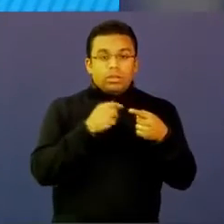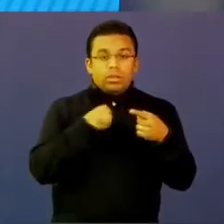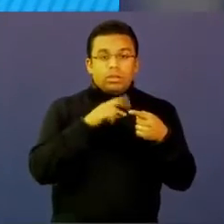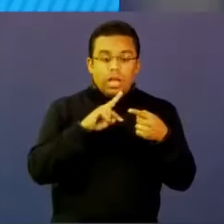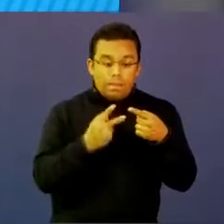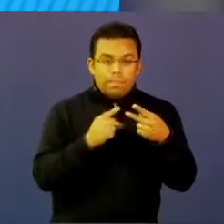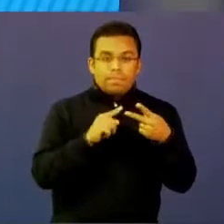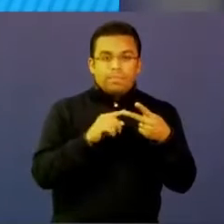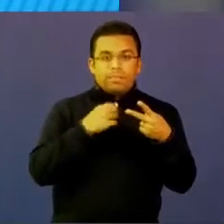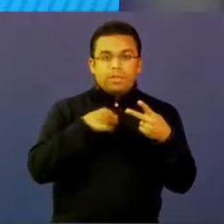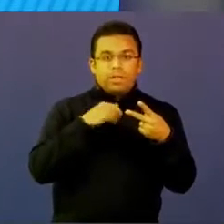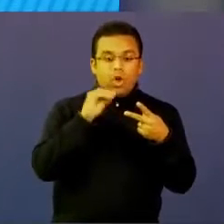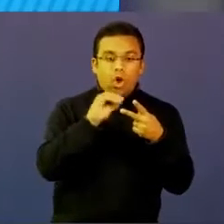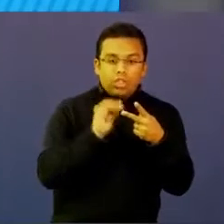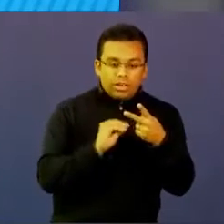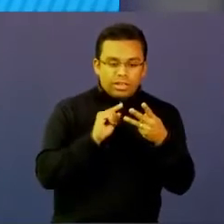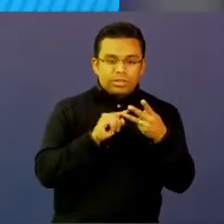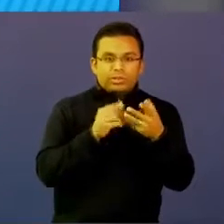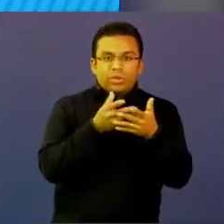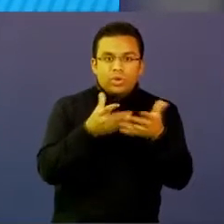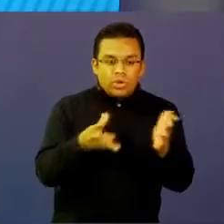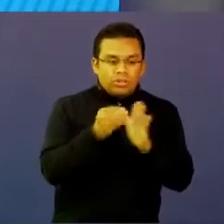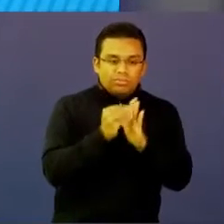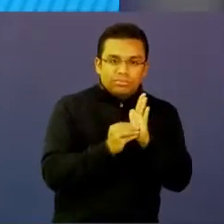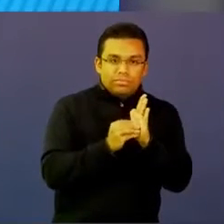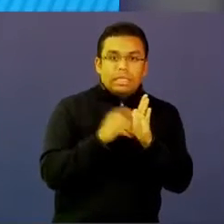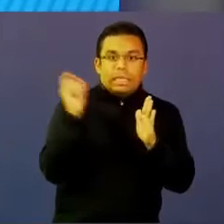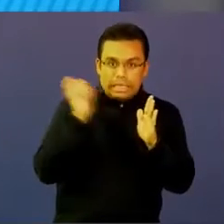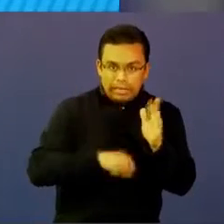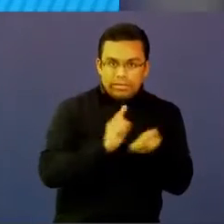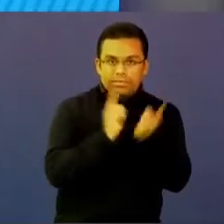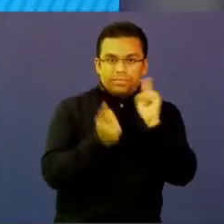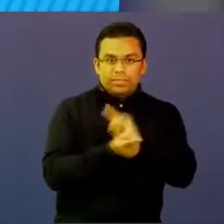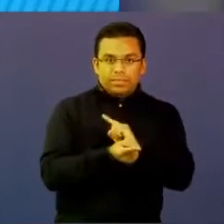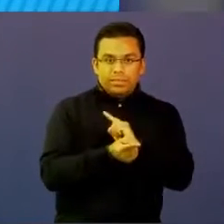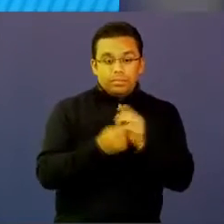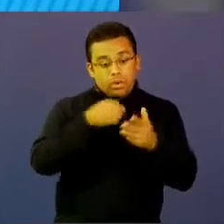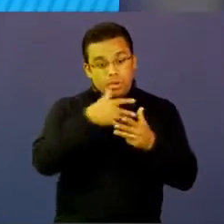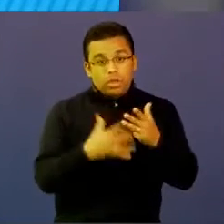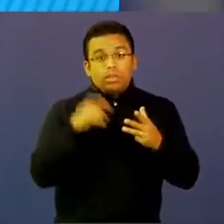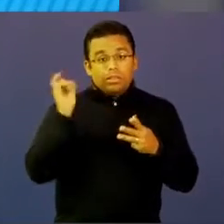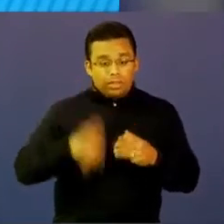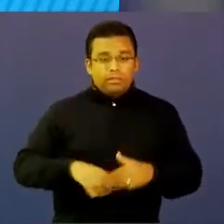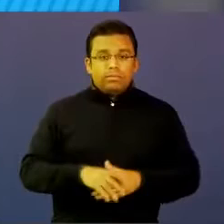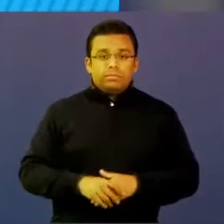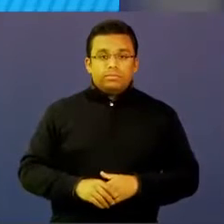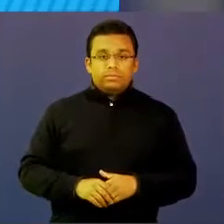esa es la tarea que tenemos los que nos situamos en ambientes de aprendizaje y en comunidades de práctica.